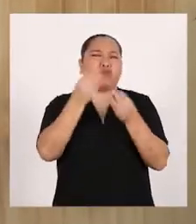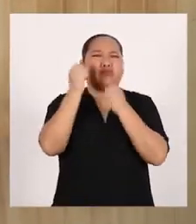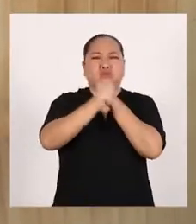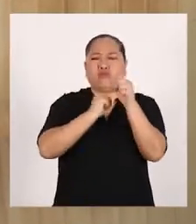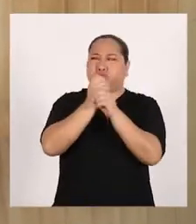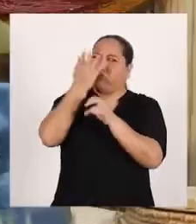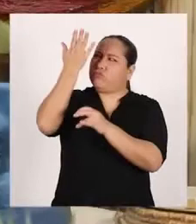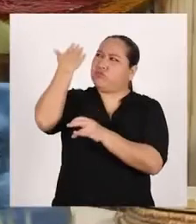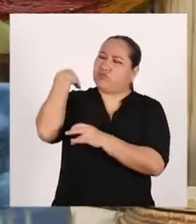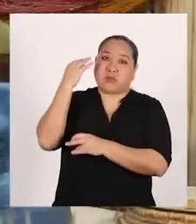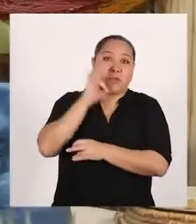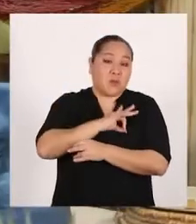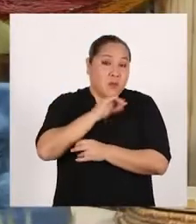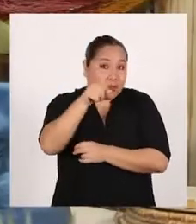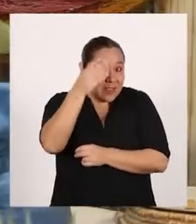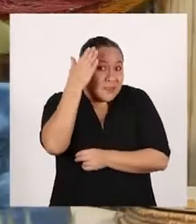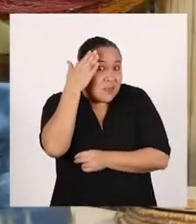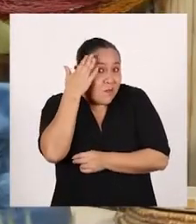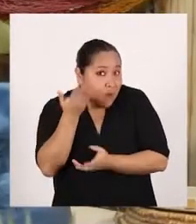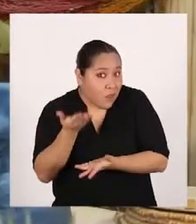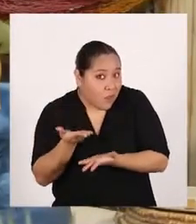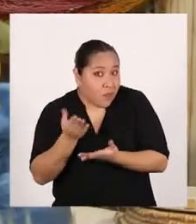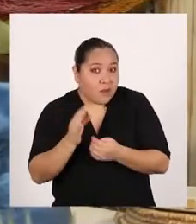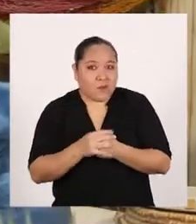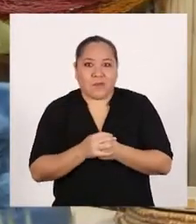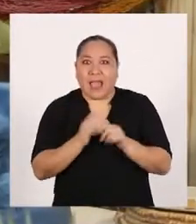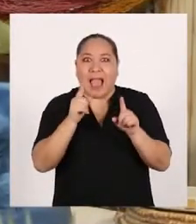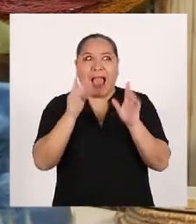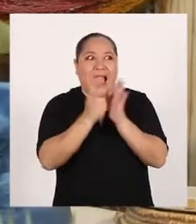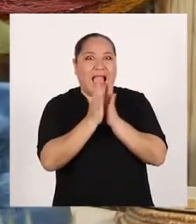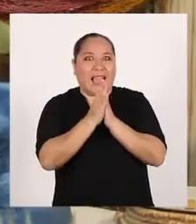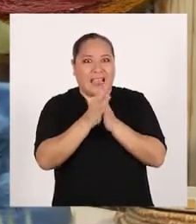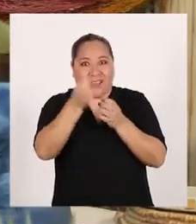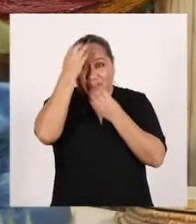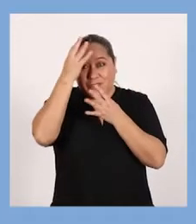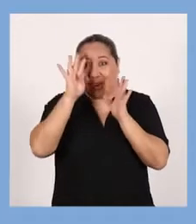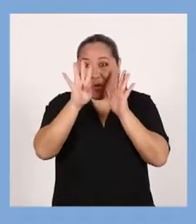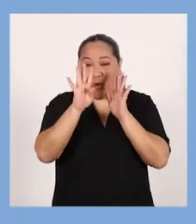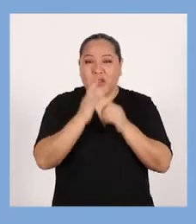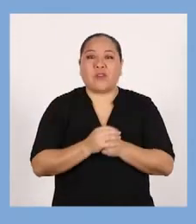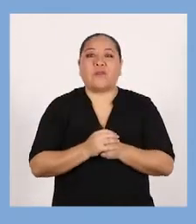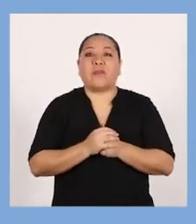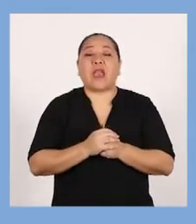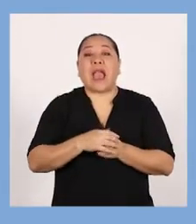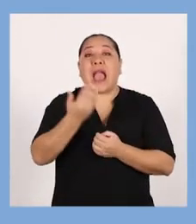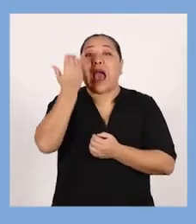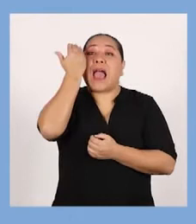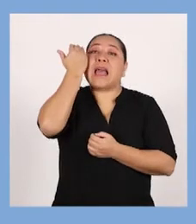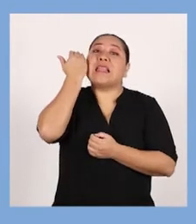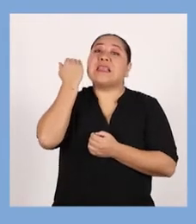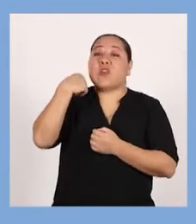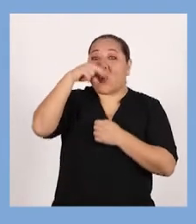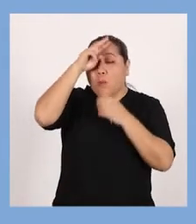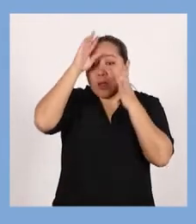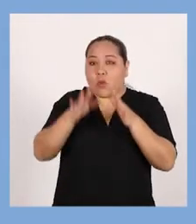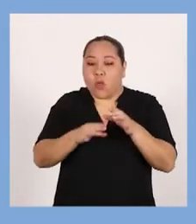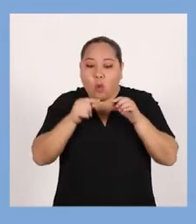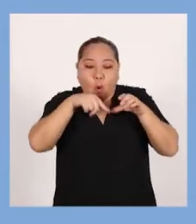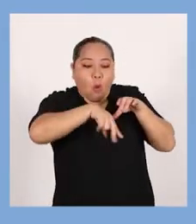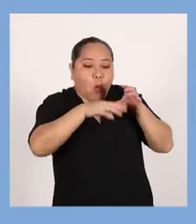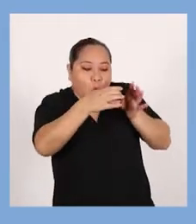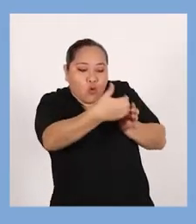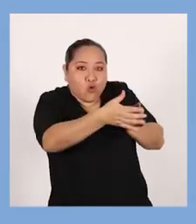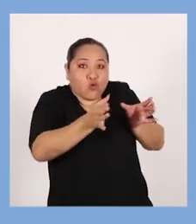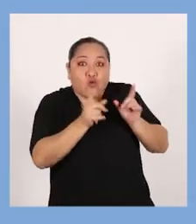de años ¿Sabían que...? Se viene el dato 4 Los antiguos peruanos hacían depósitos Donde